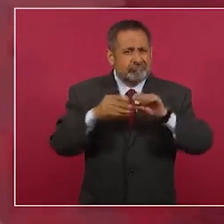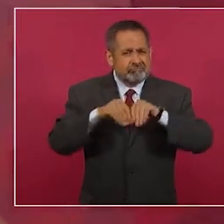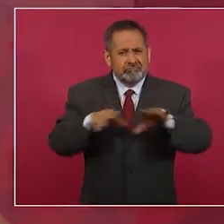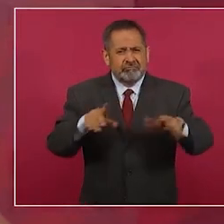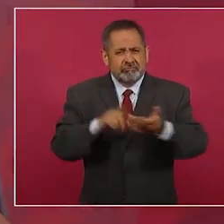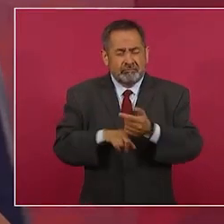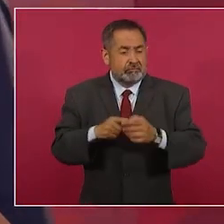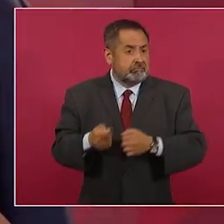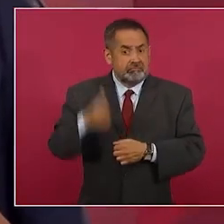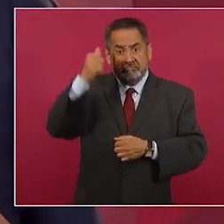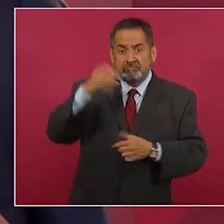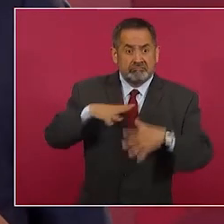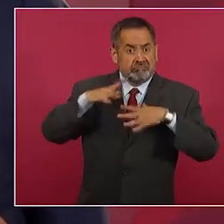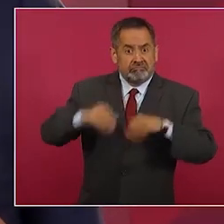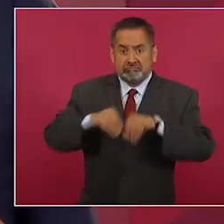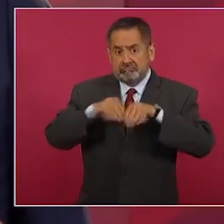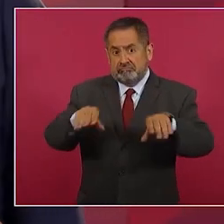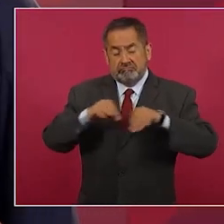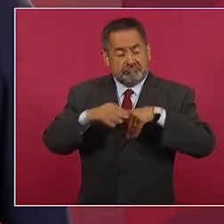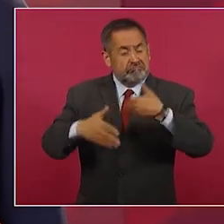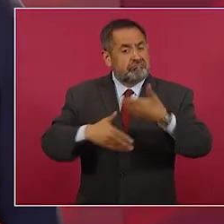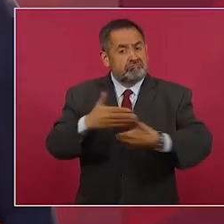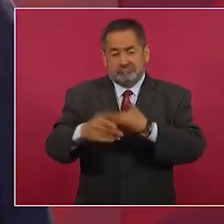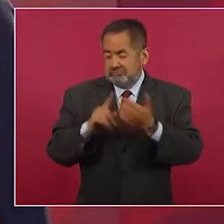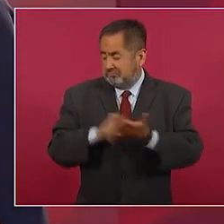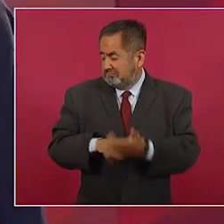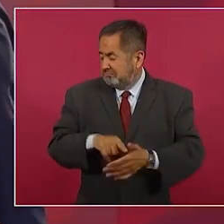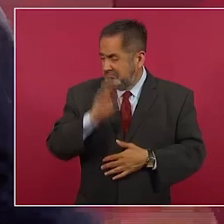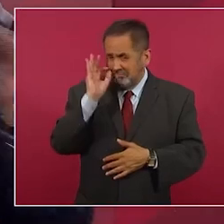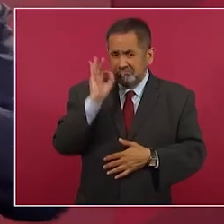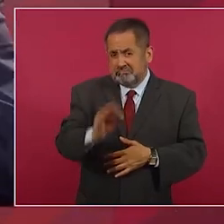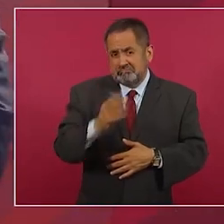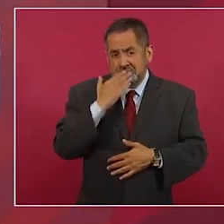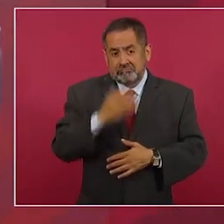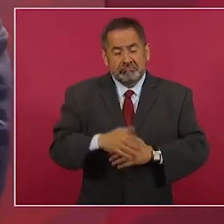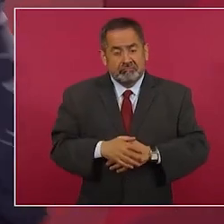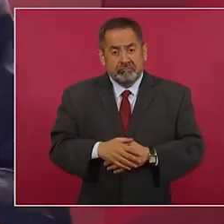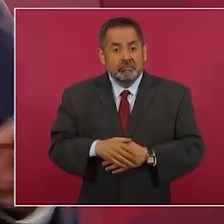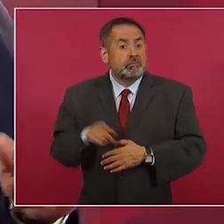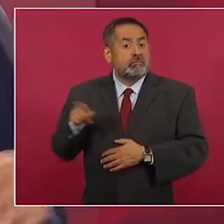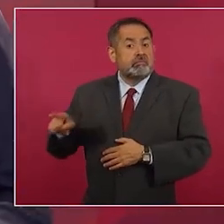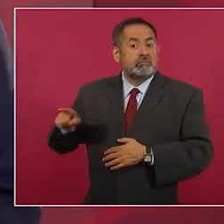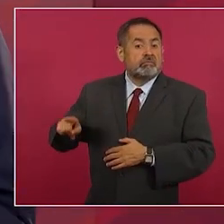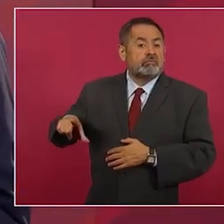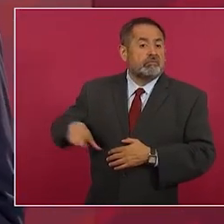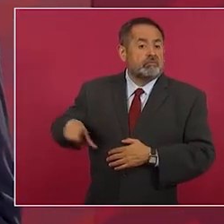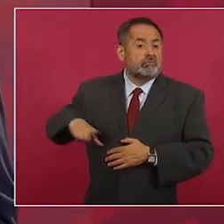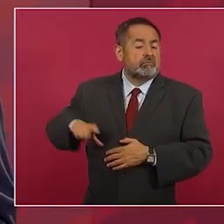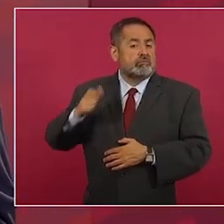pionero sí precursor pues lo acabaron